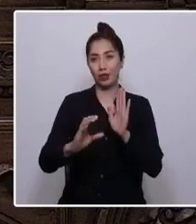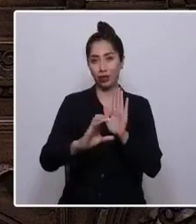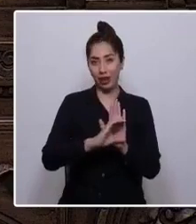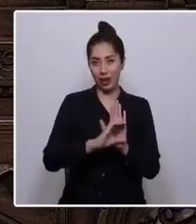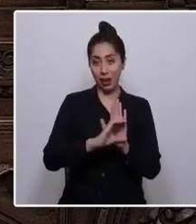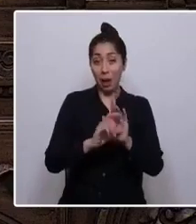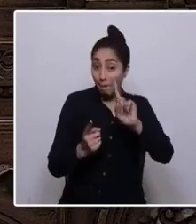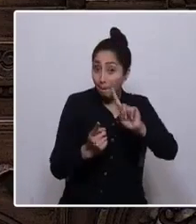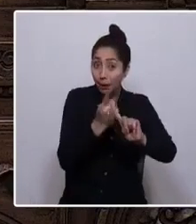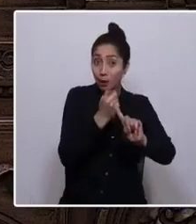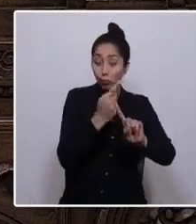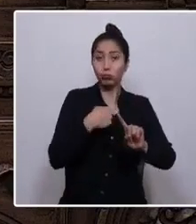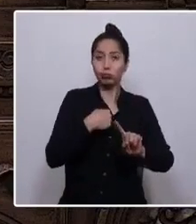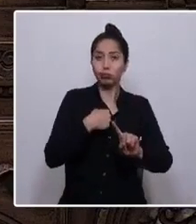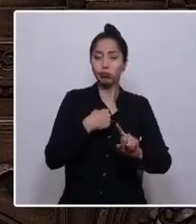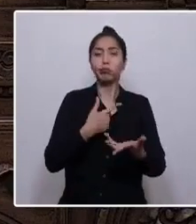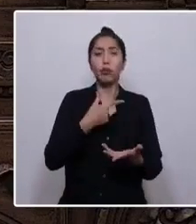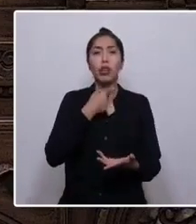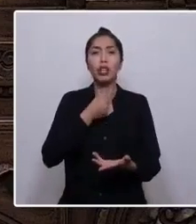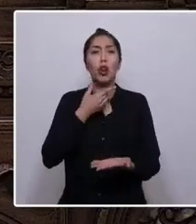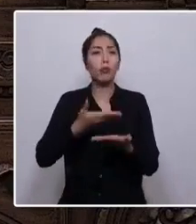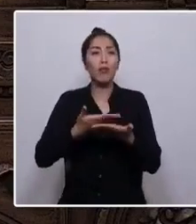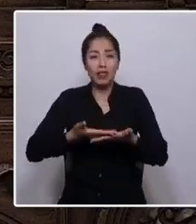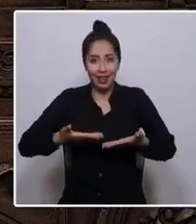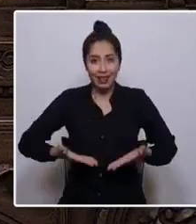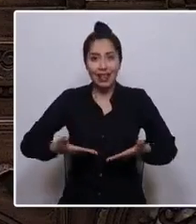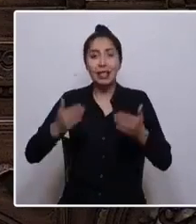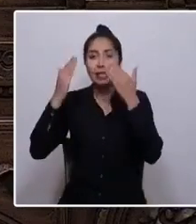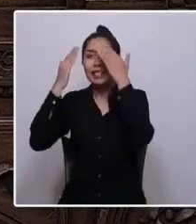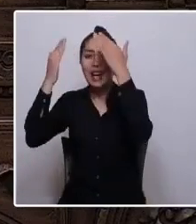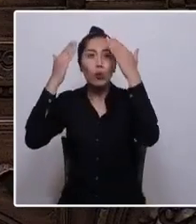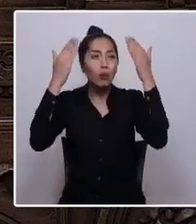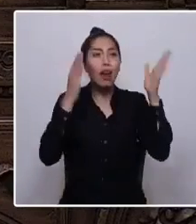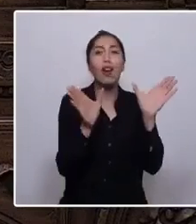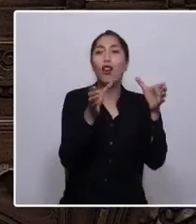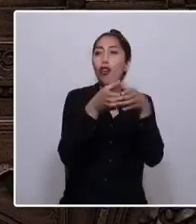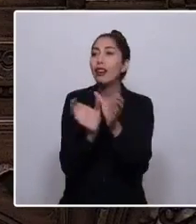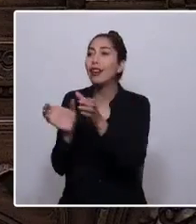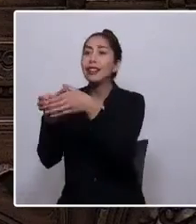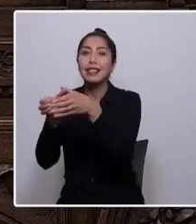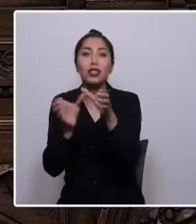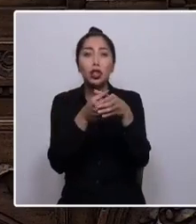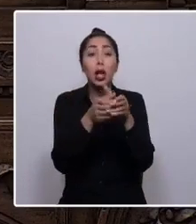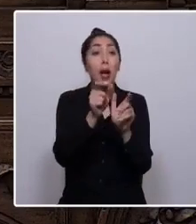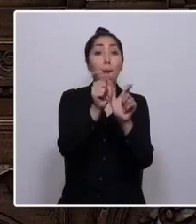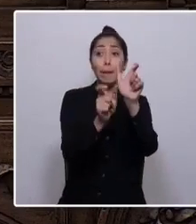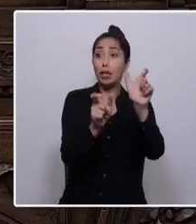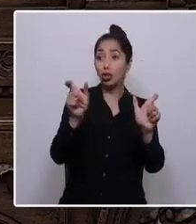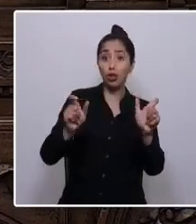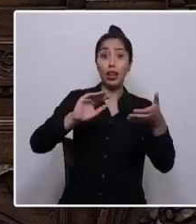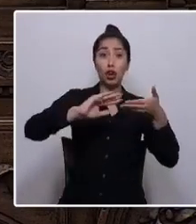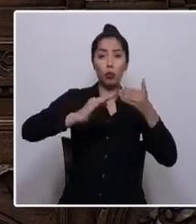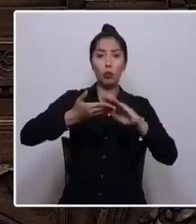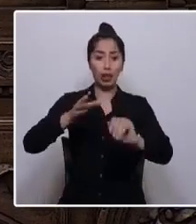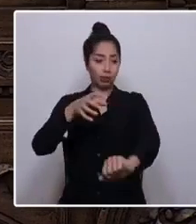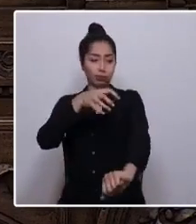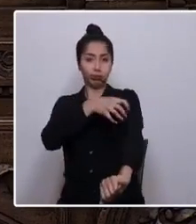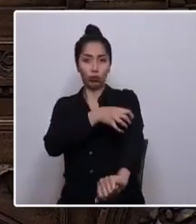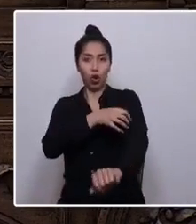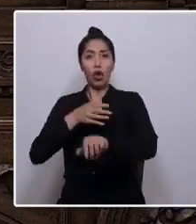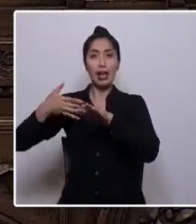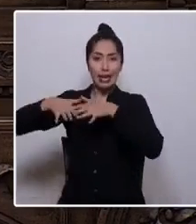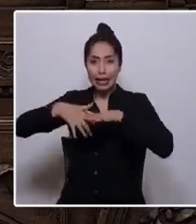en primer lugar quiero ocupar este espacio para saludar a las organizaciones, personas y comunidades de la región de los ríos